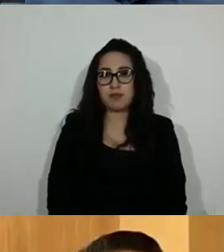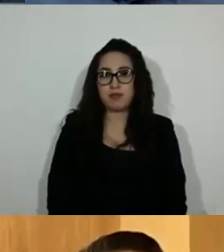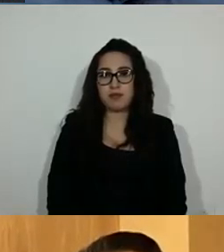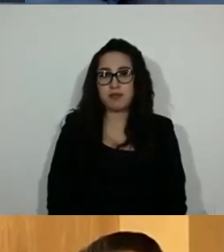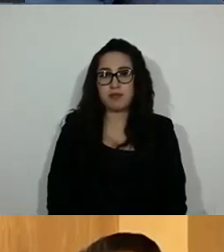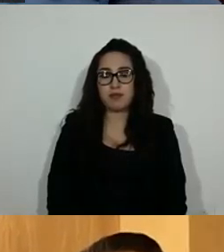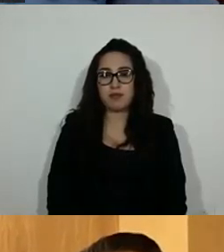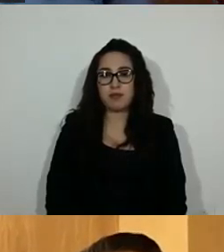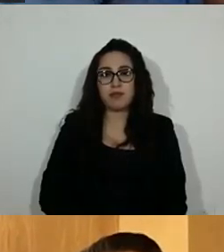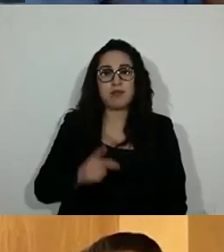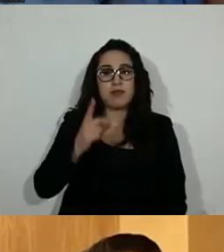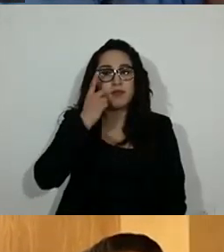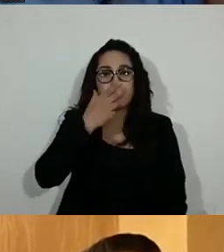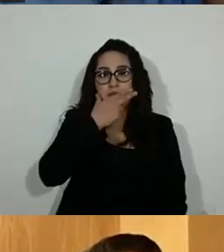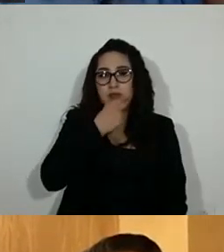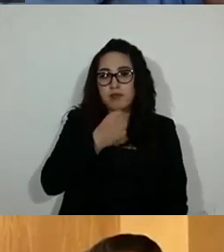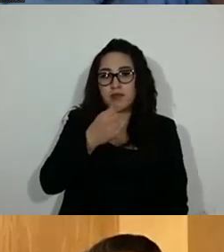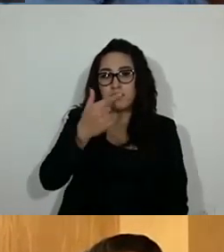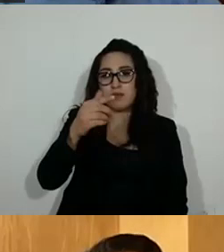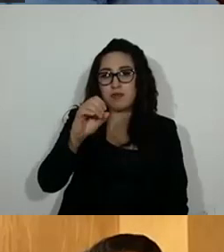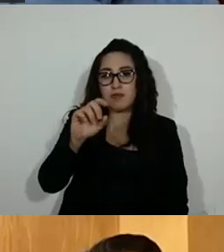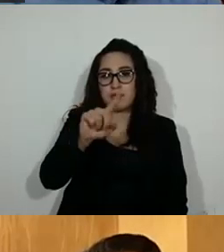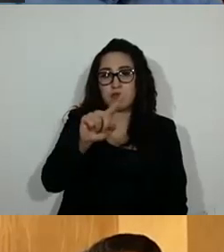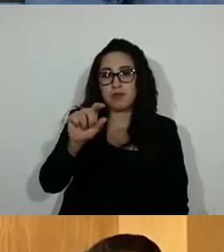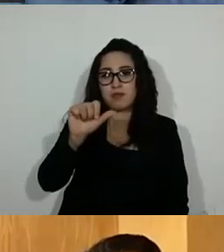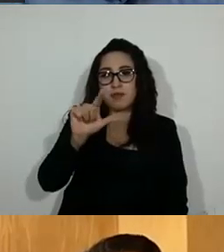Diputado Gonzalo Espina.